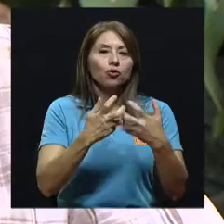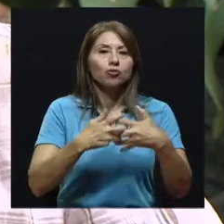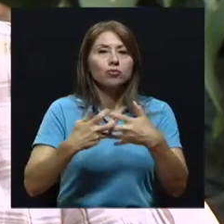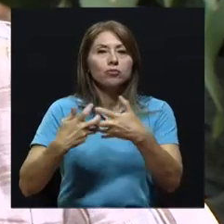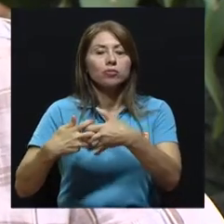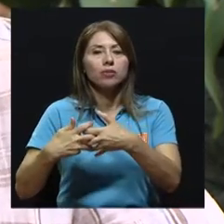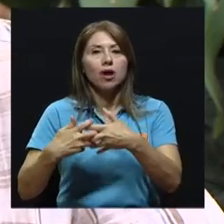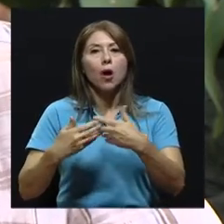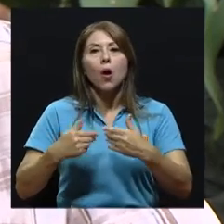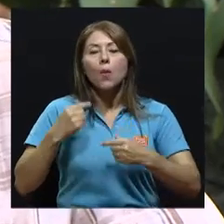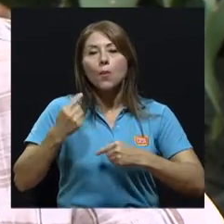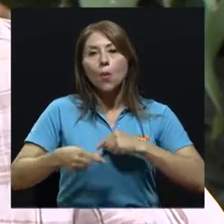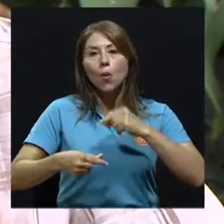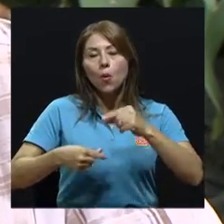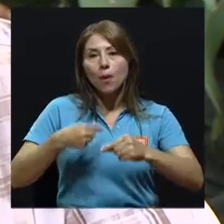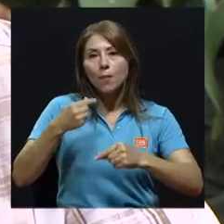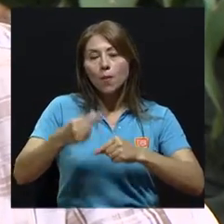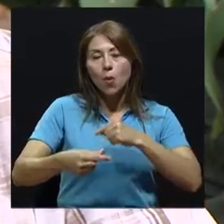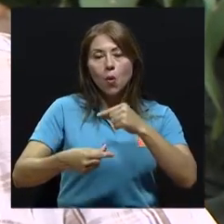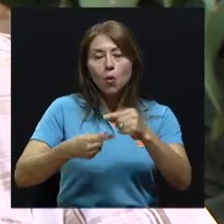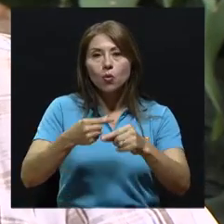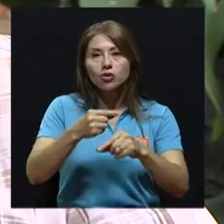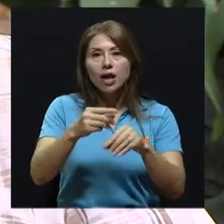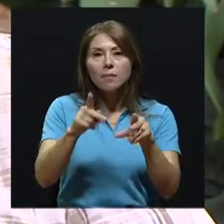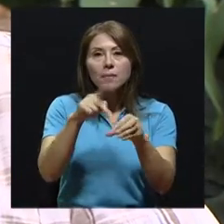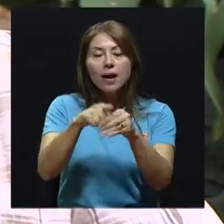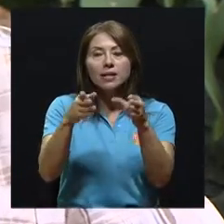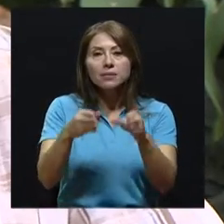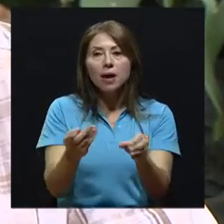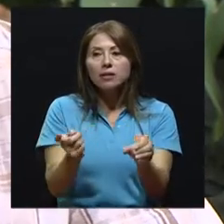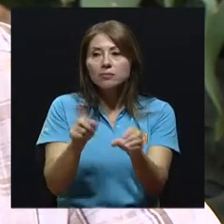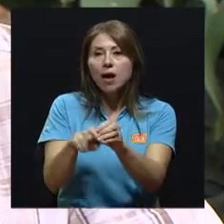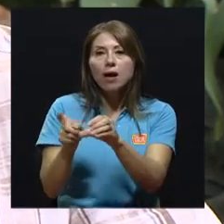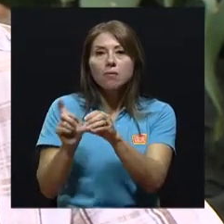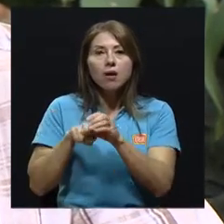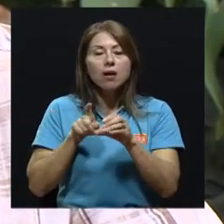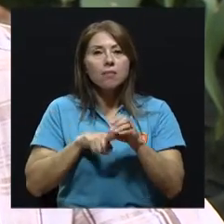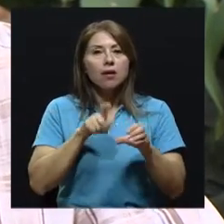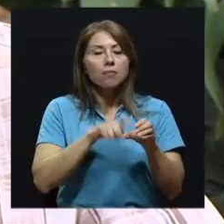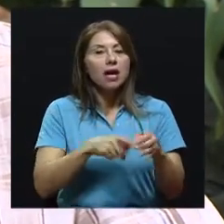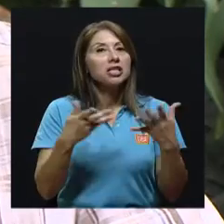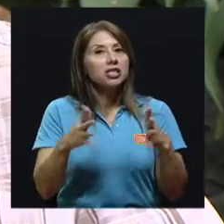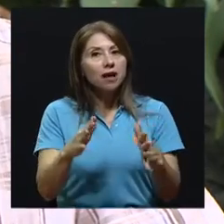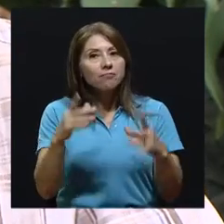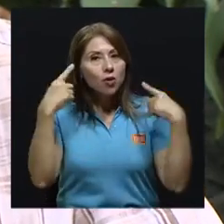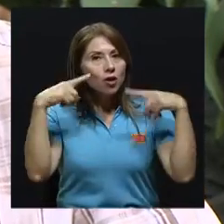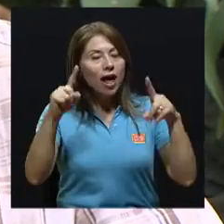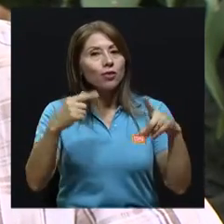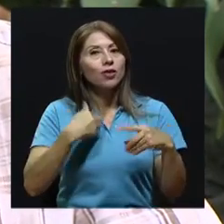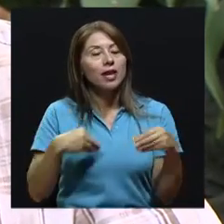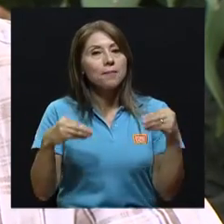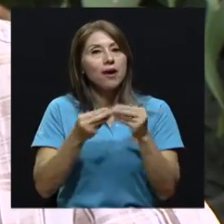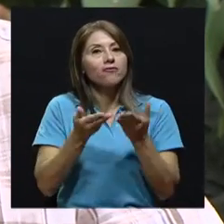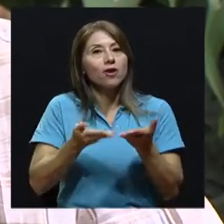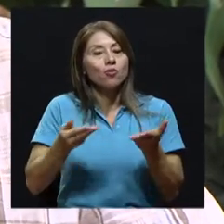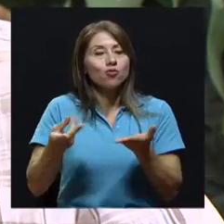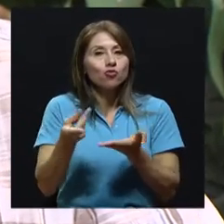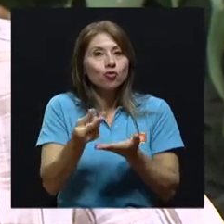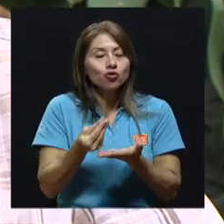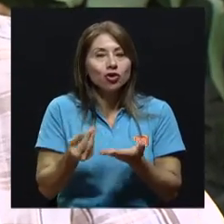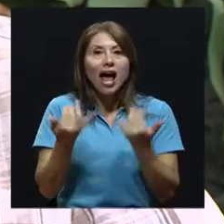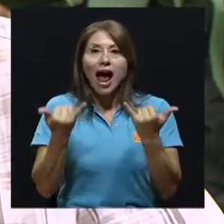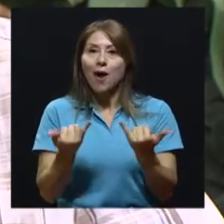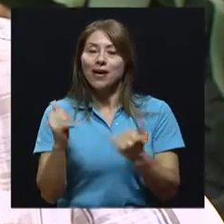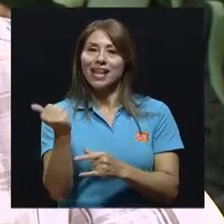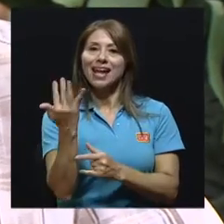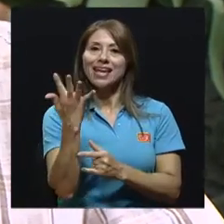poco, fuimos tratando de involucrar más actores, captando más recursos. Y bueno, ya la red en este momento tiene 15